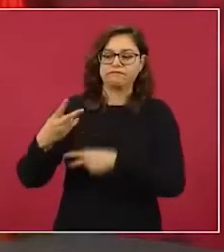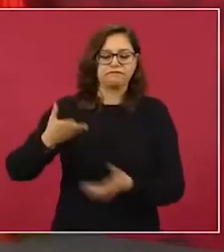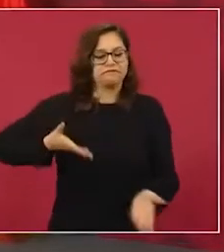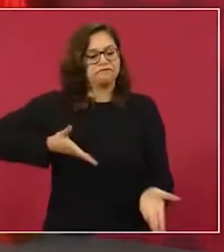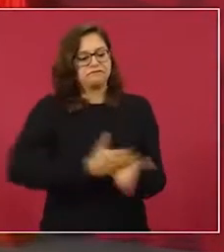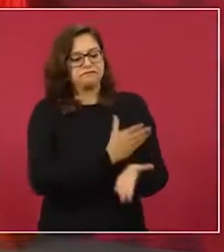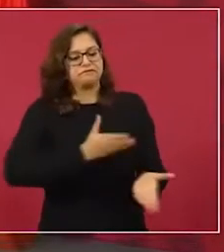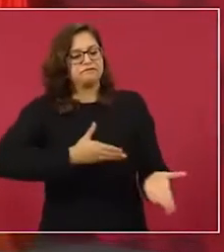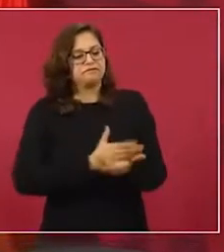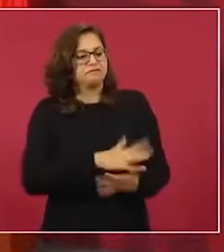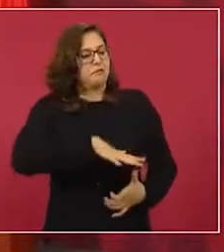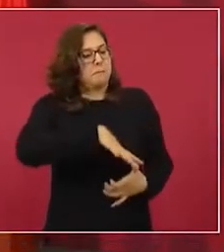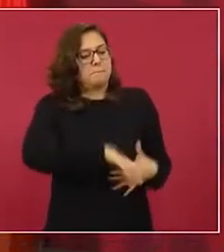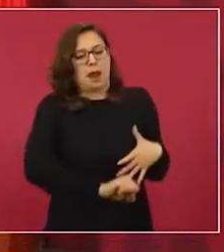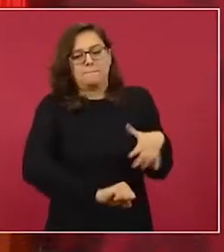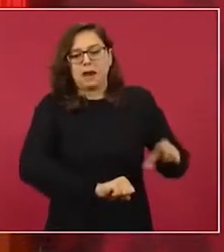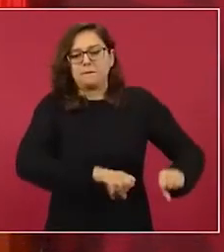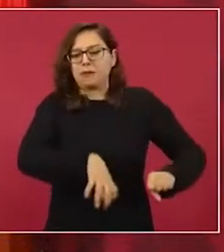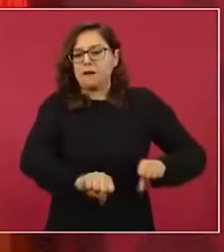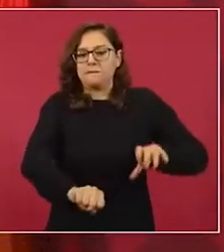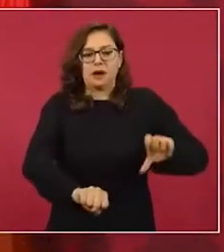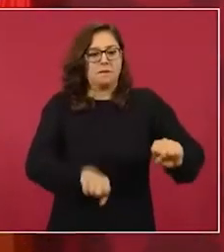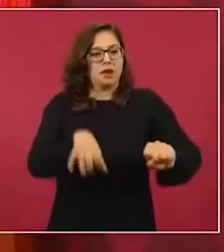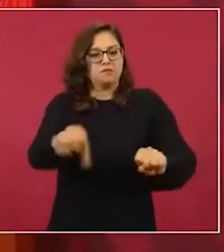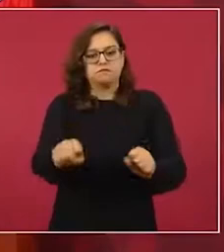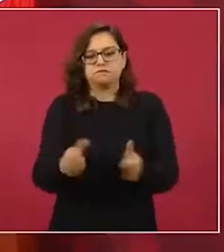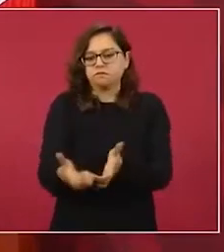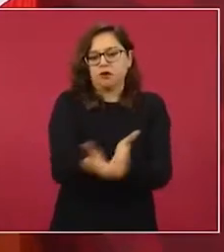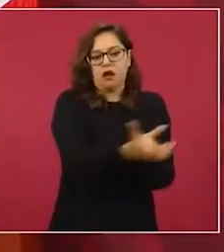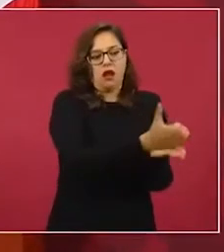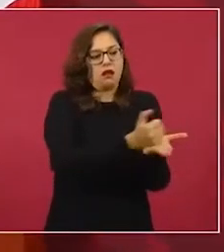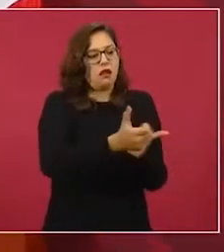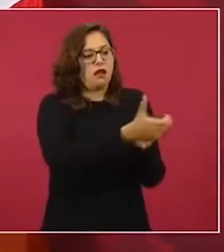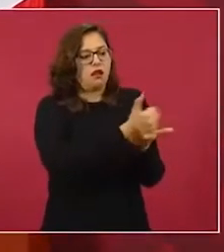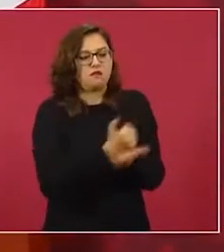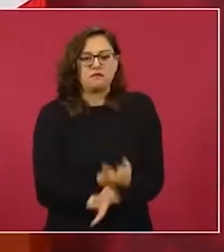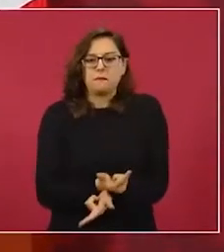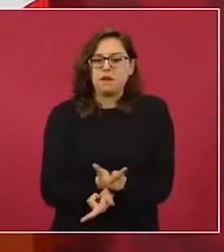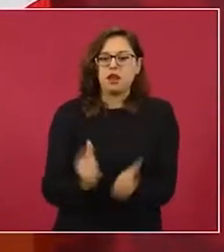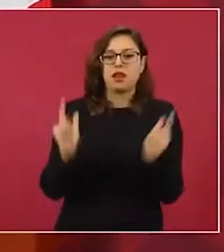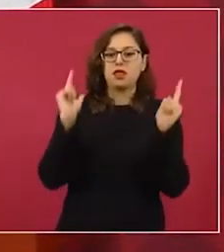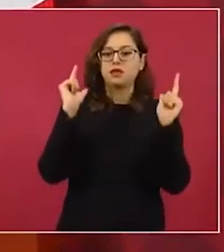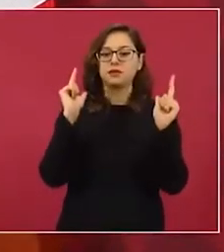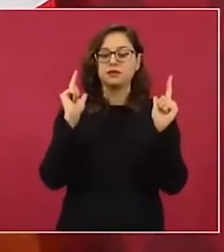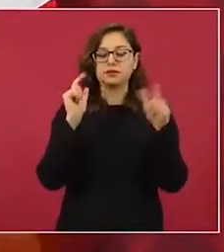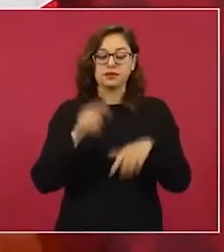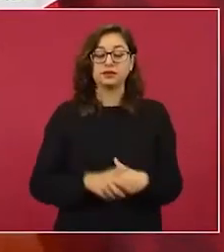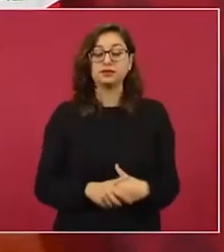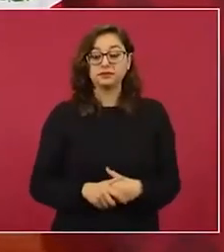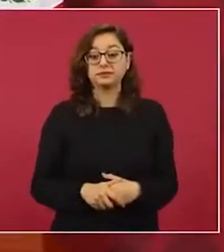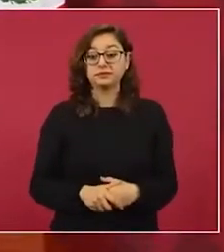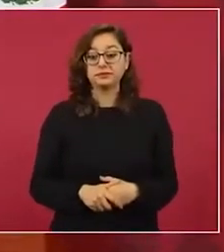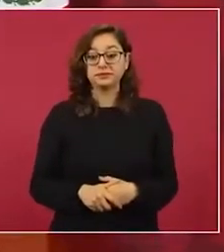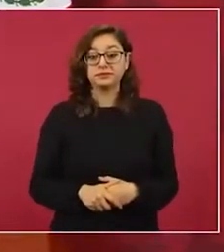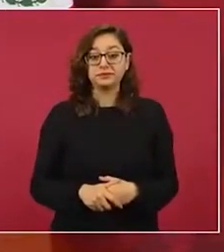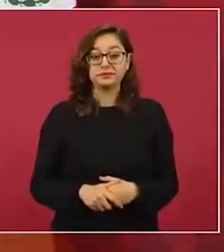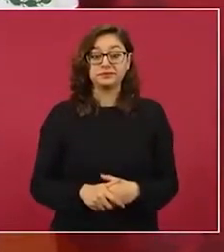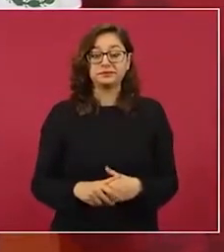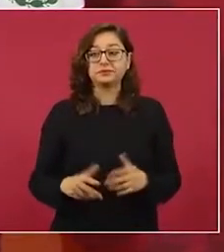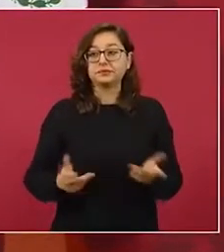como tierra de conquista, que llevó a cabo una especie